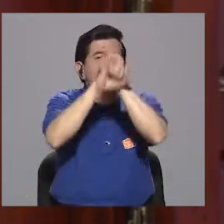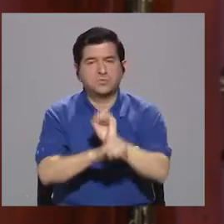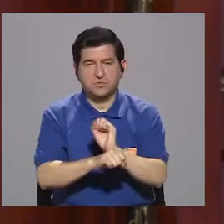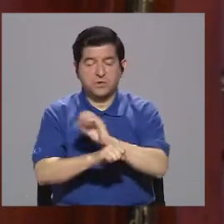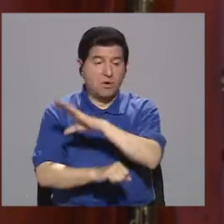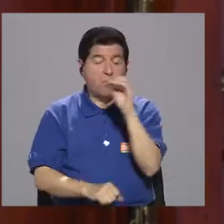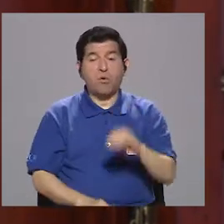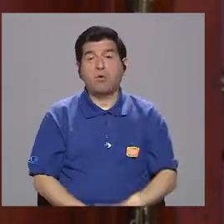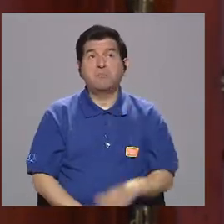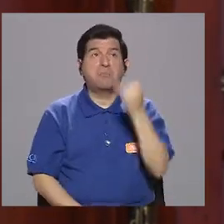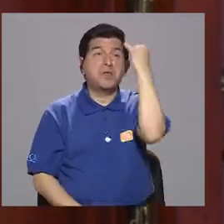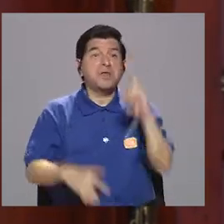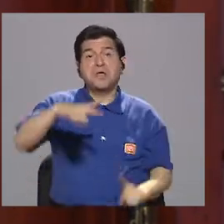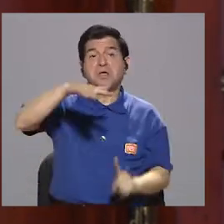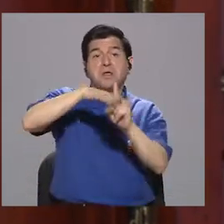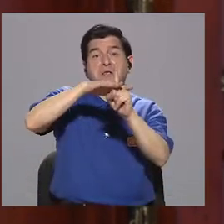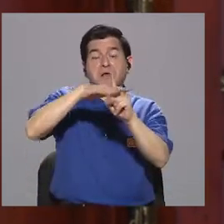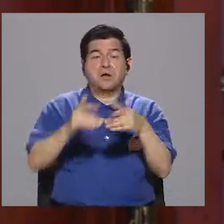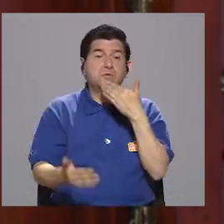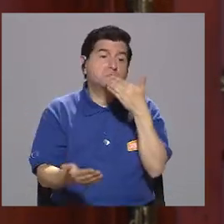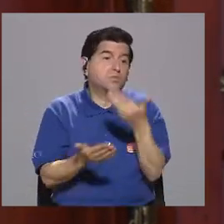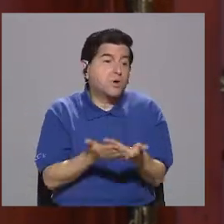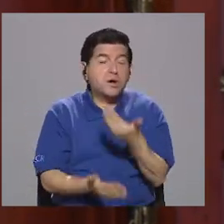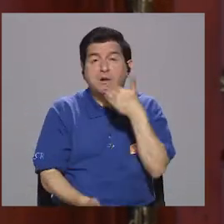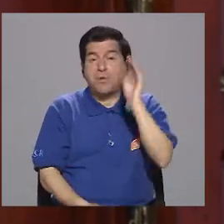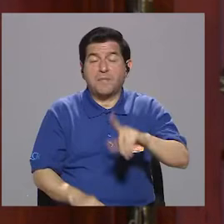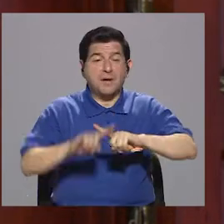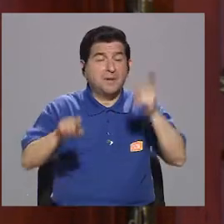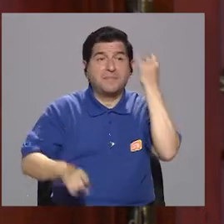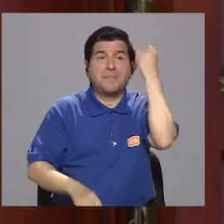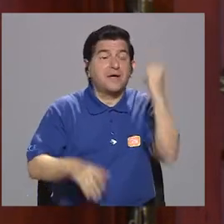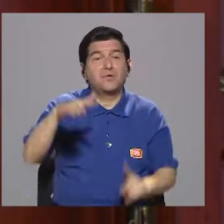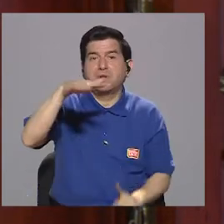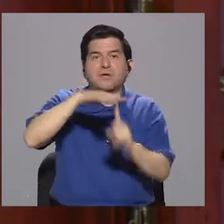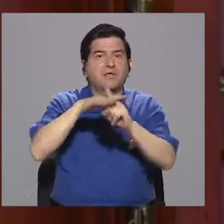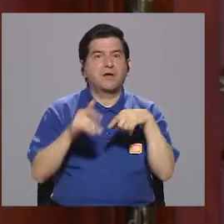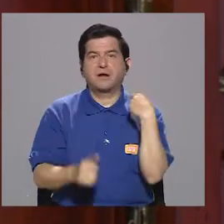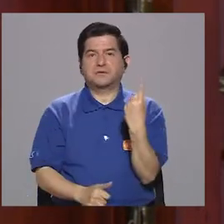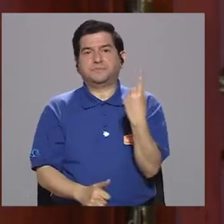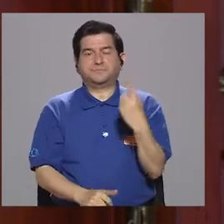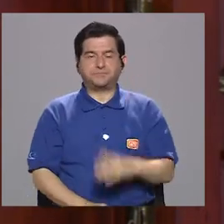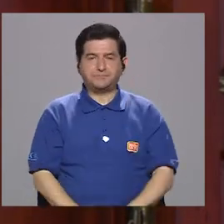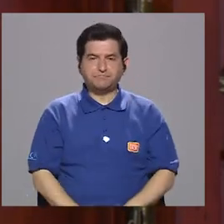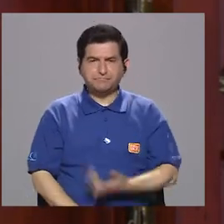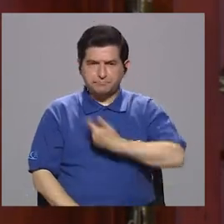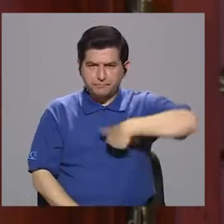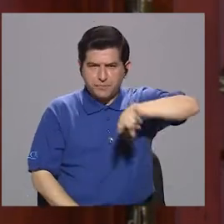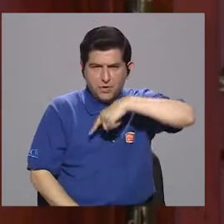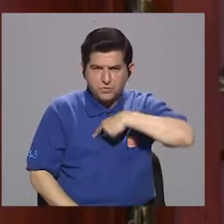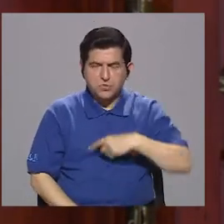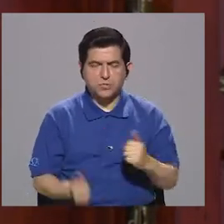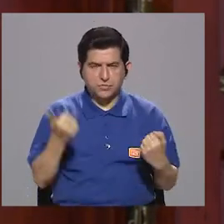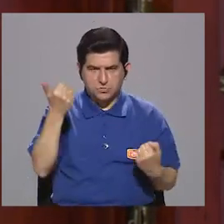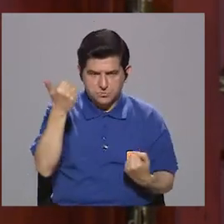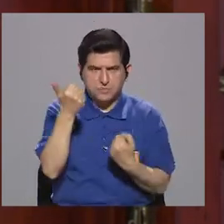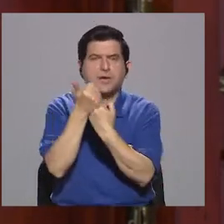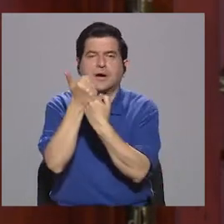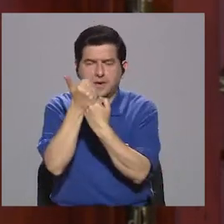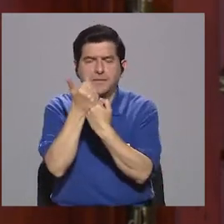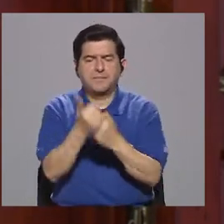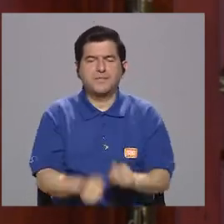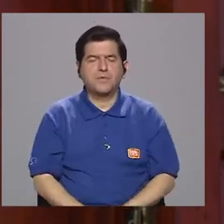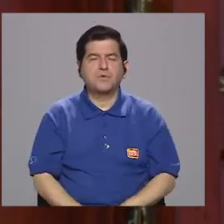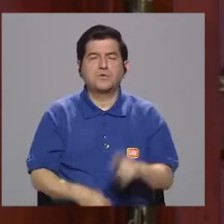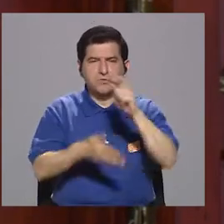O bien ocurrencias, buenas o malas, pero ocurrencias al fin. Nos dimos a la tarea con el apoyo justamente